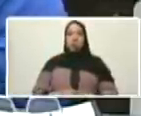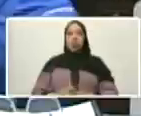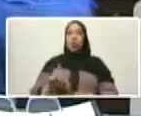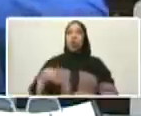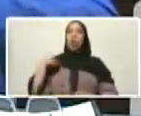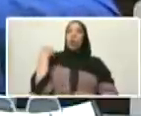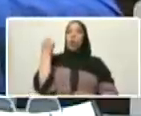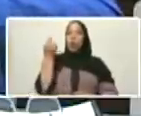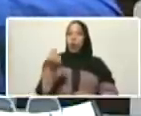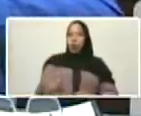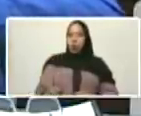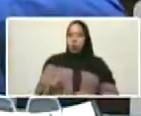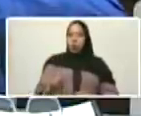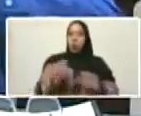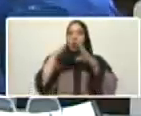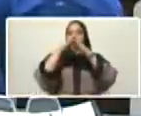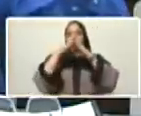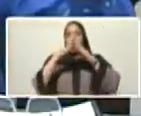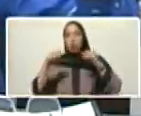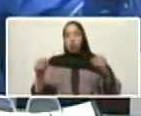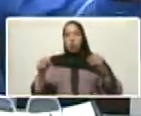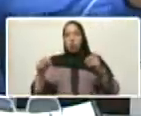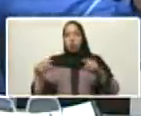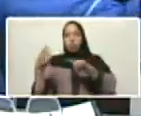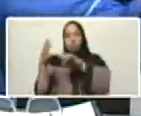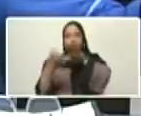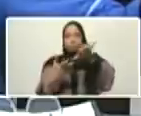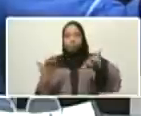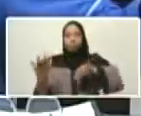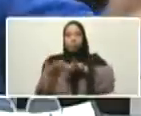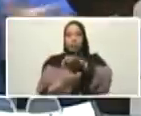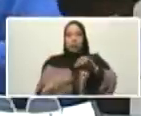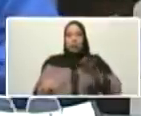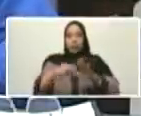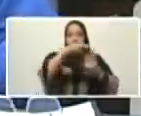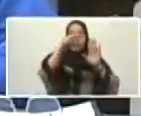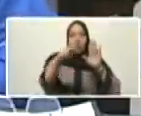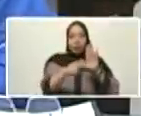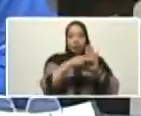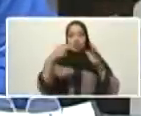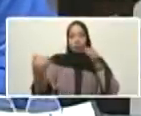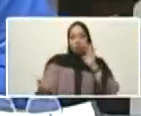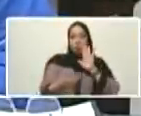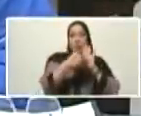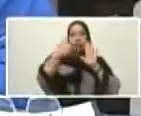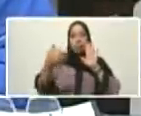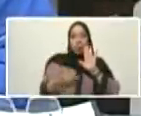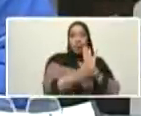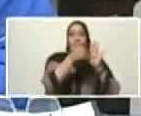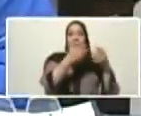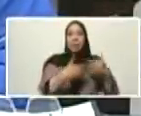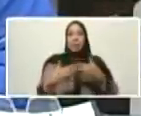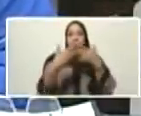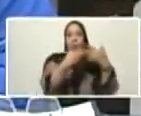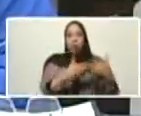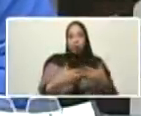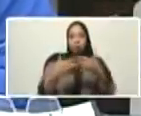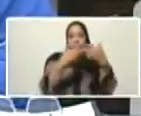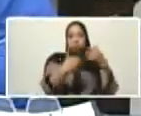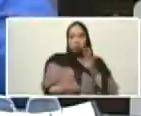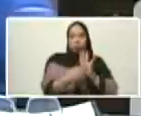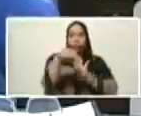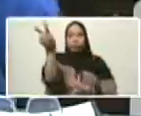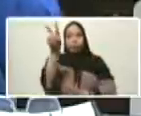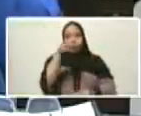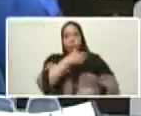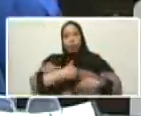de pasar todos los vericuetos sanciones agresiones amenazas y